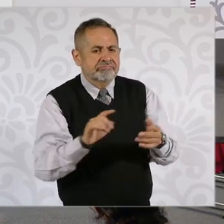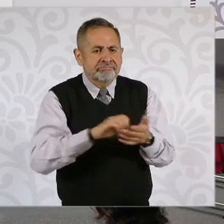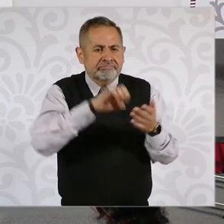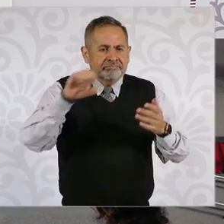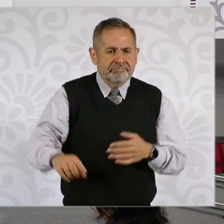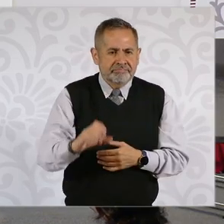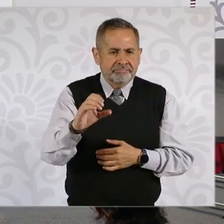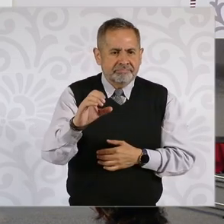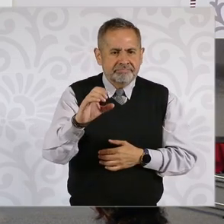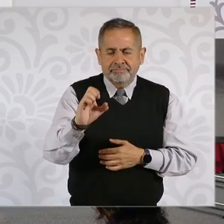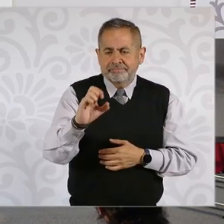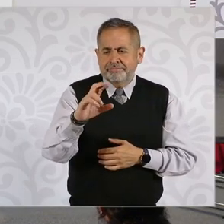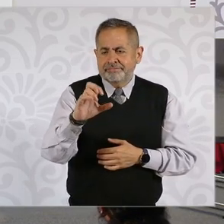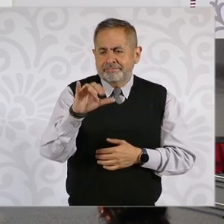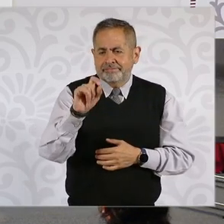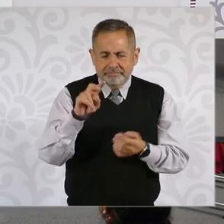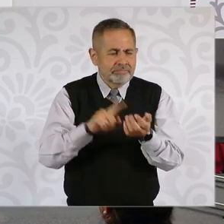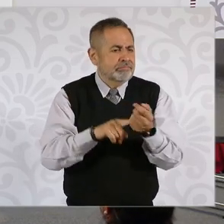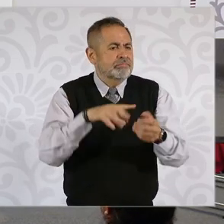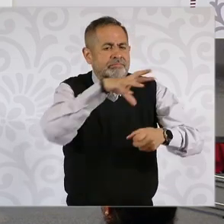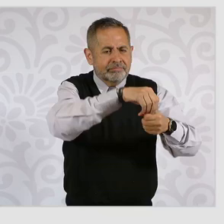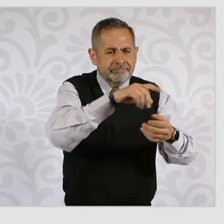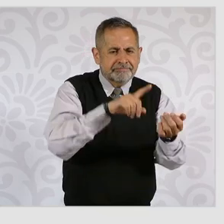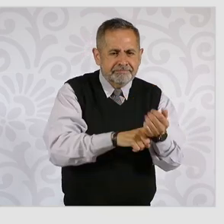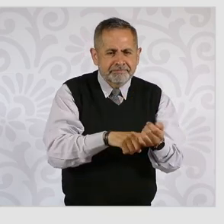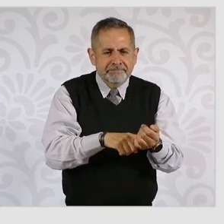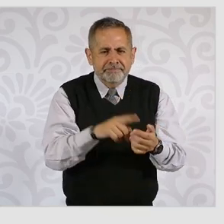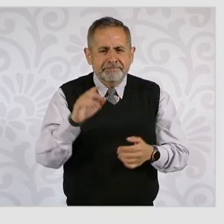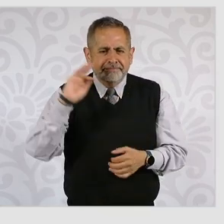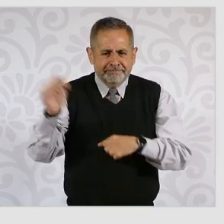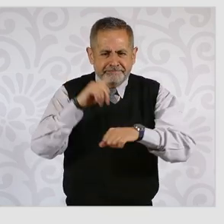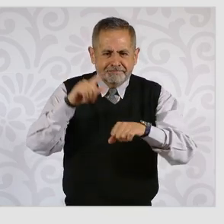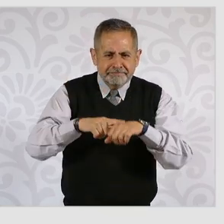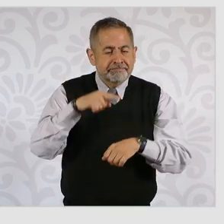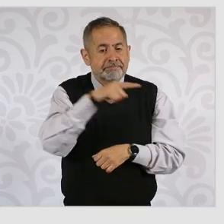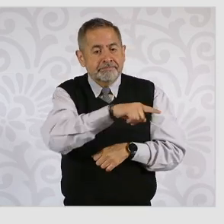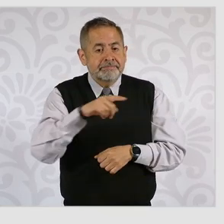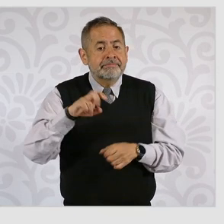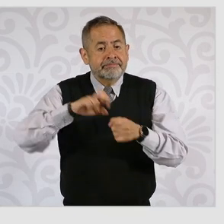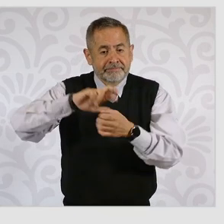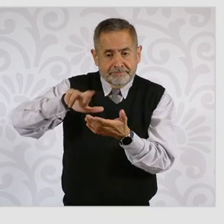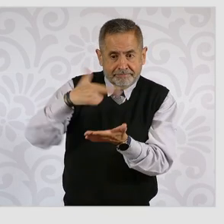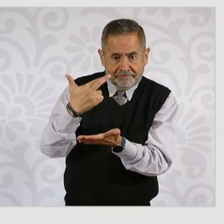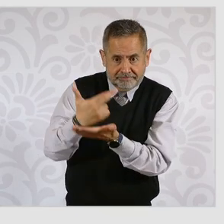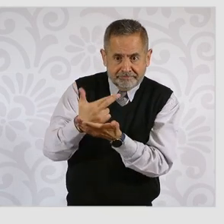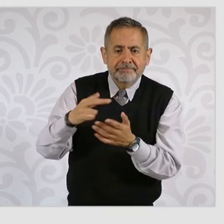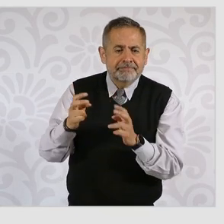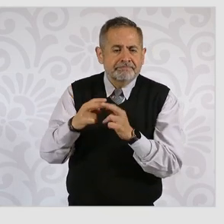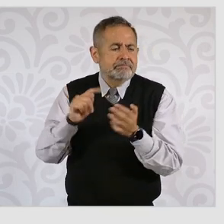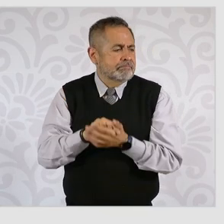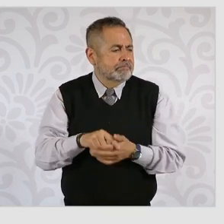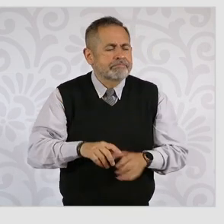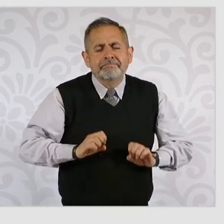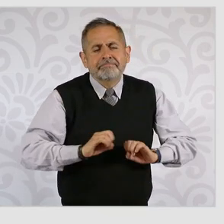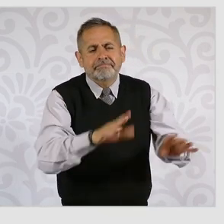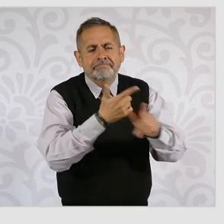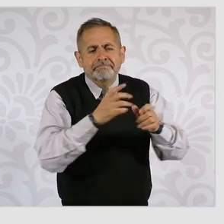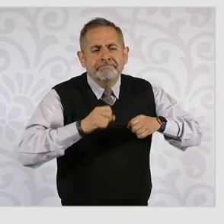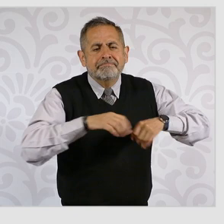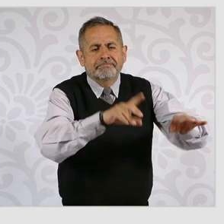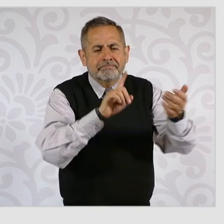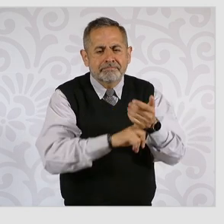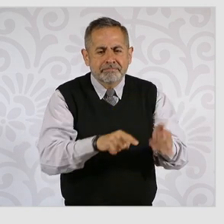Contreras Martínez, adscrito al Centro de Justicia Penal Federal en Reynosa, Tamaulipas, liberó a Alberto,